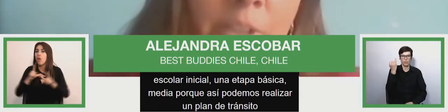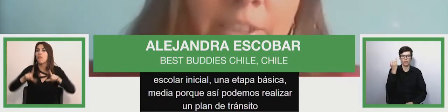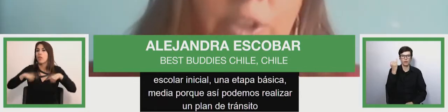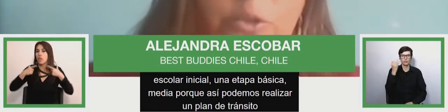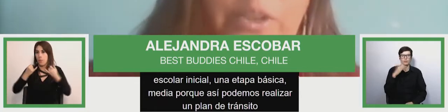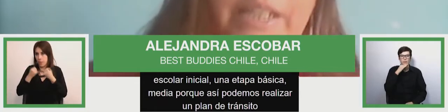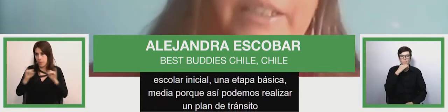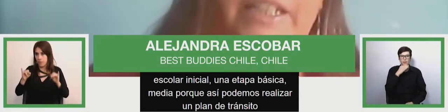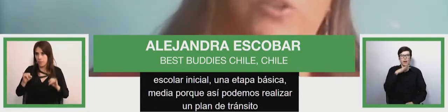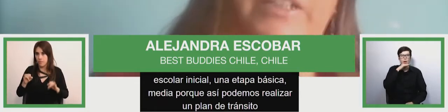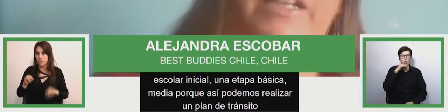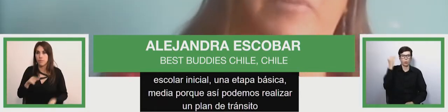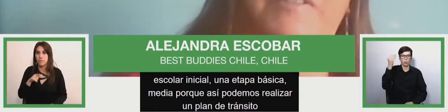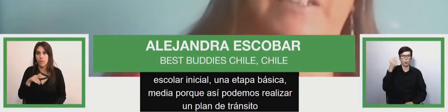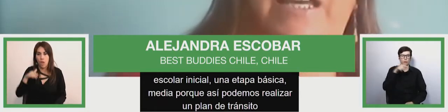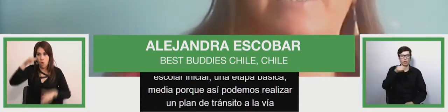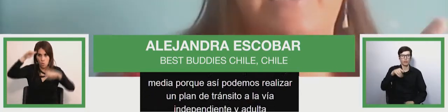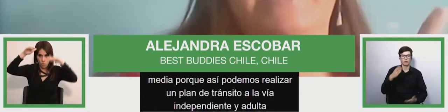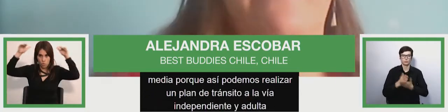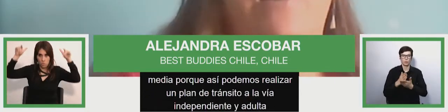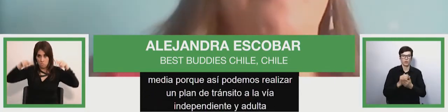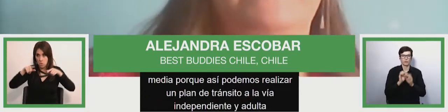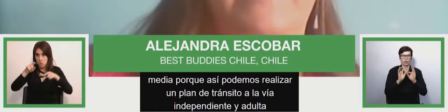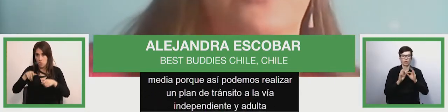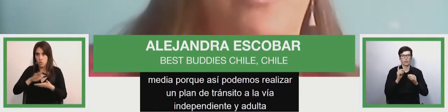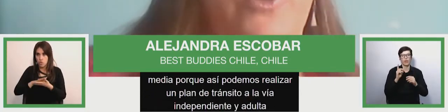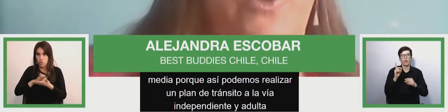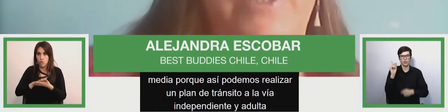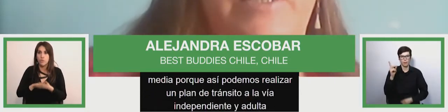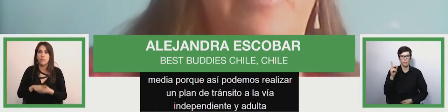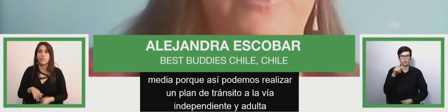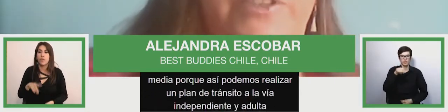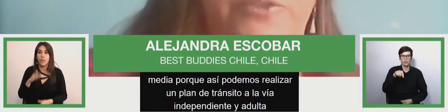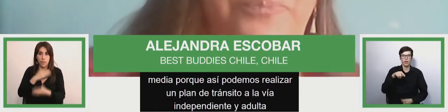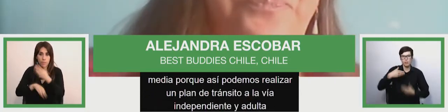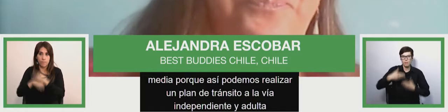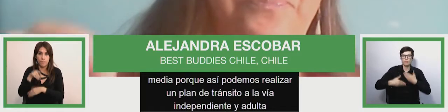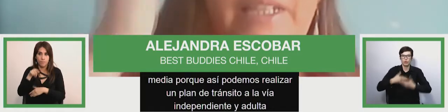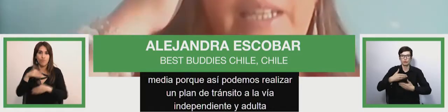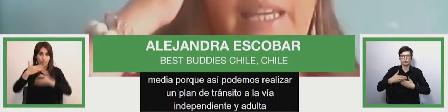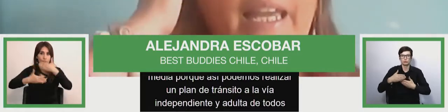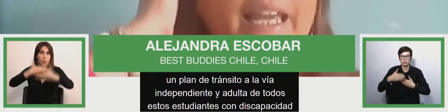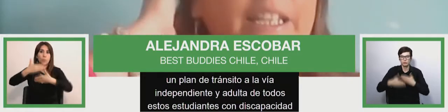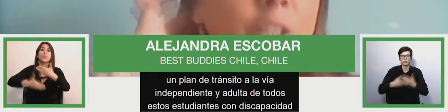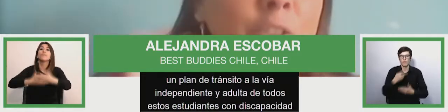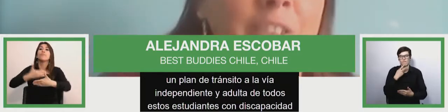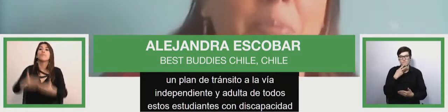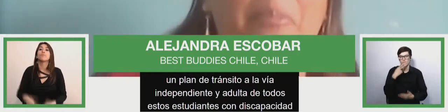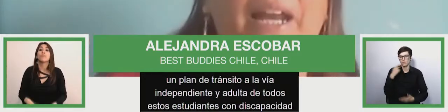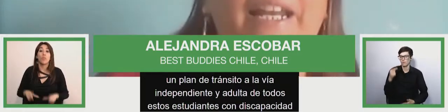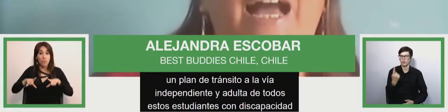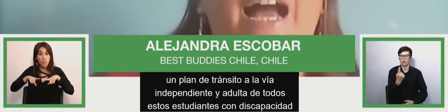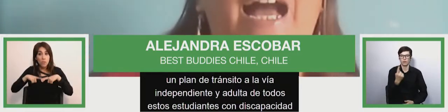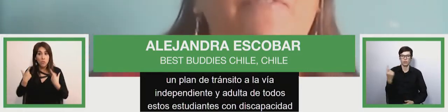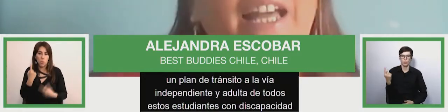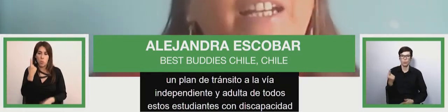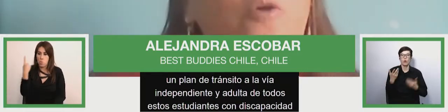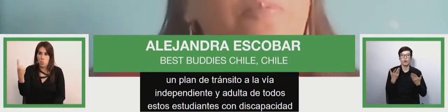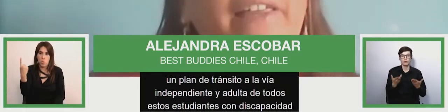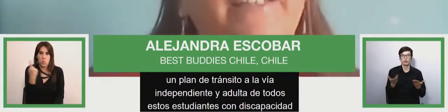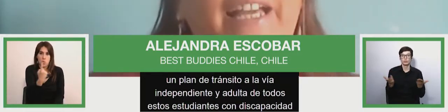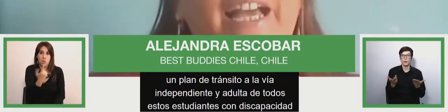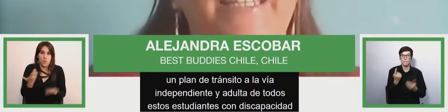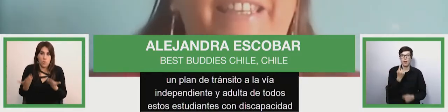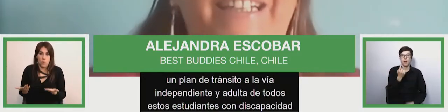estos estudiantes con discapacidad que van pasando por todo este proceso. Entonces, para hablar